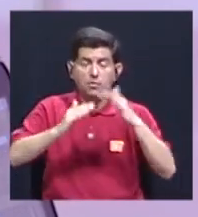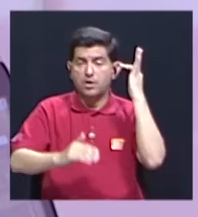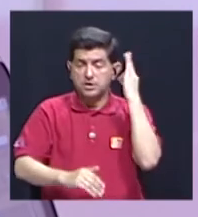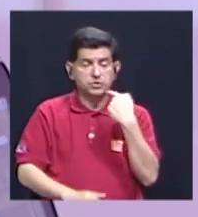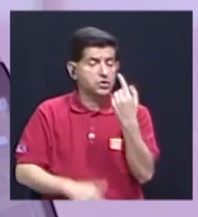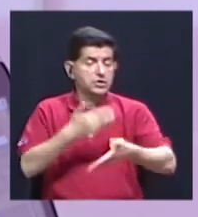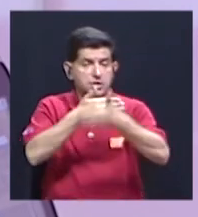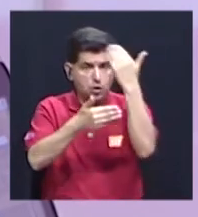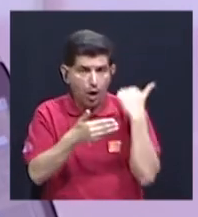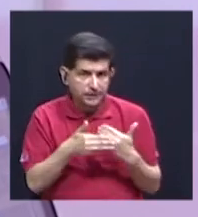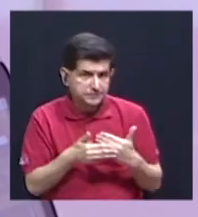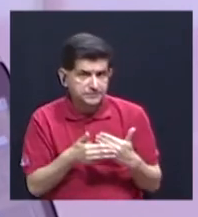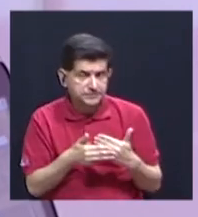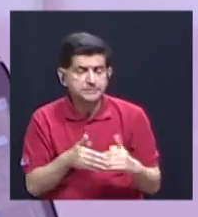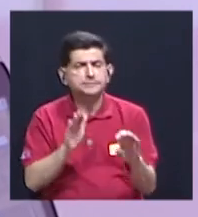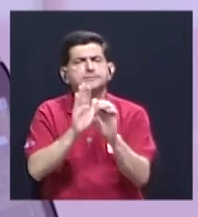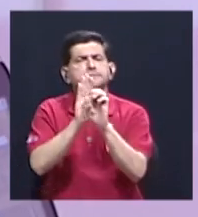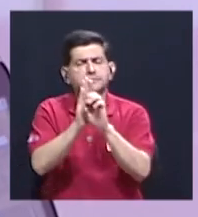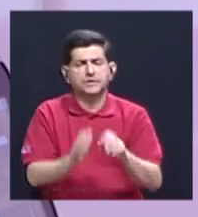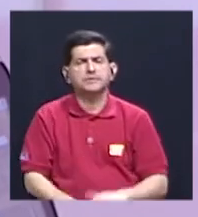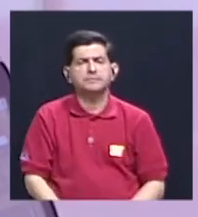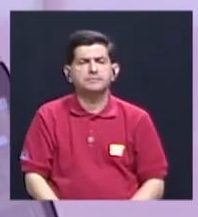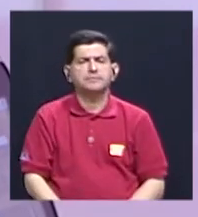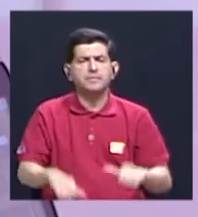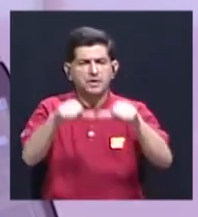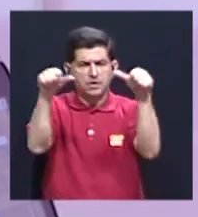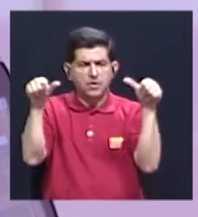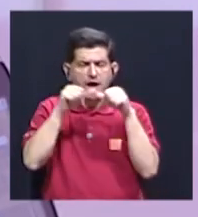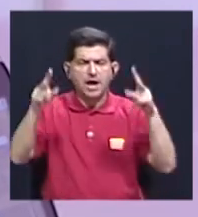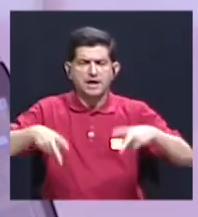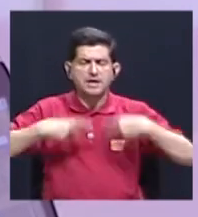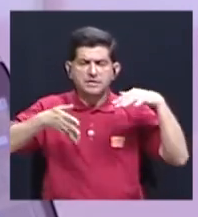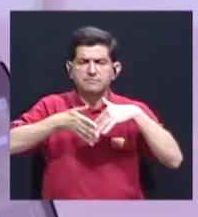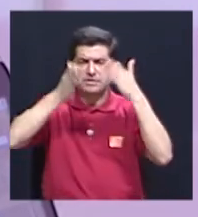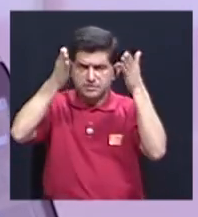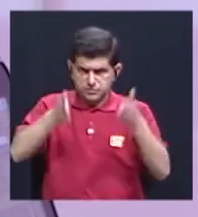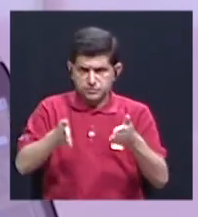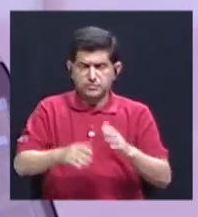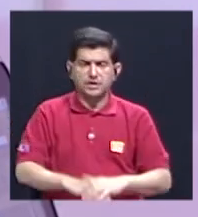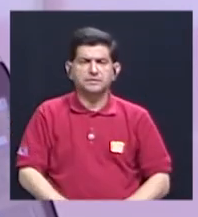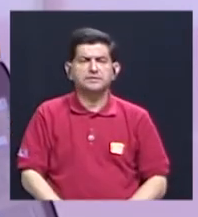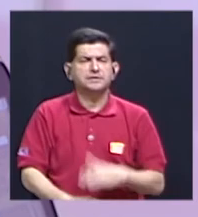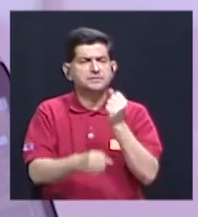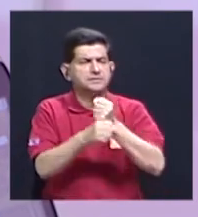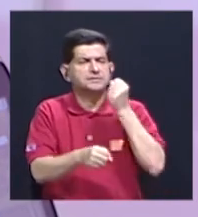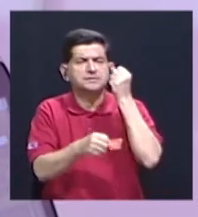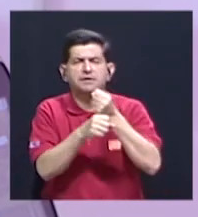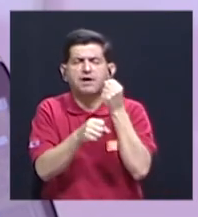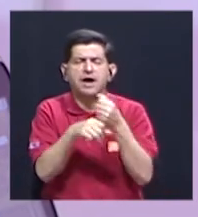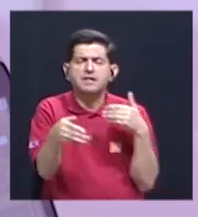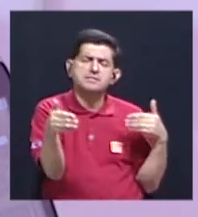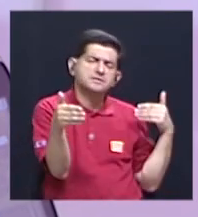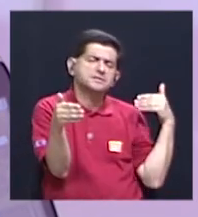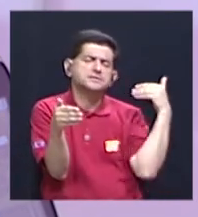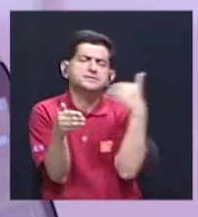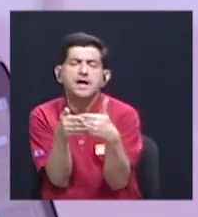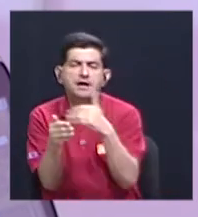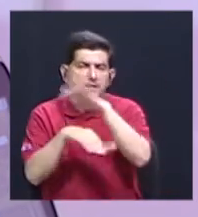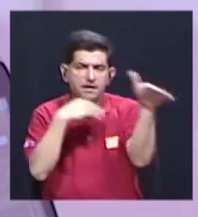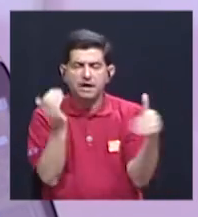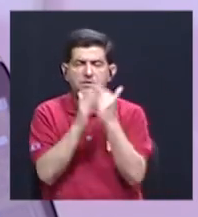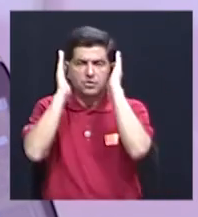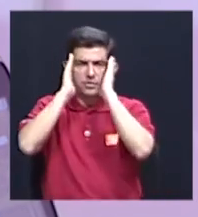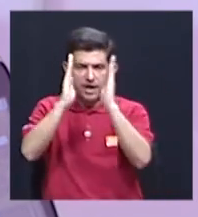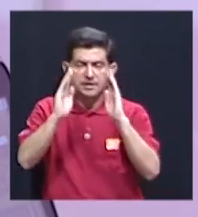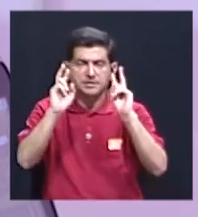que usted mencionaba y, por ejemplo, en lo que es el área de vida estudiantil, trabajar muy, muy de cerca toda la